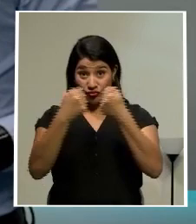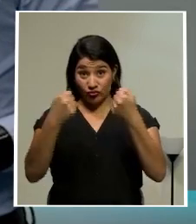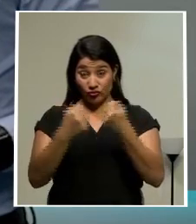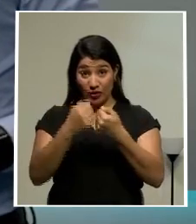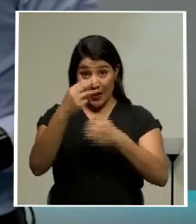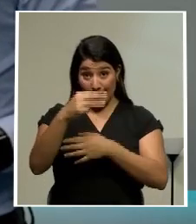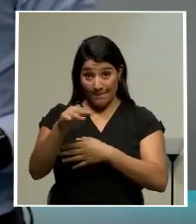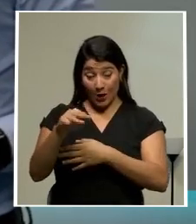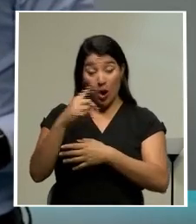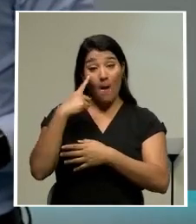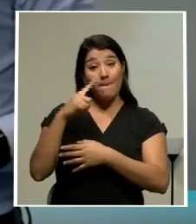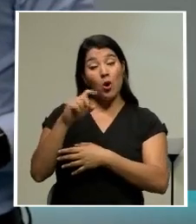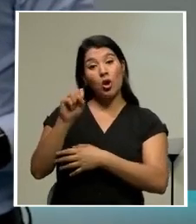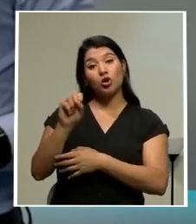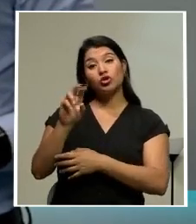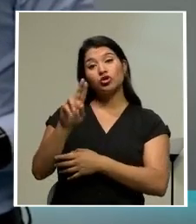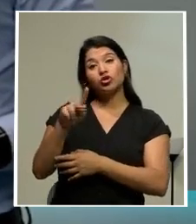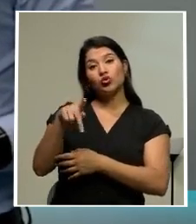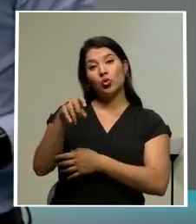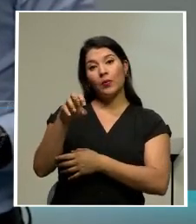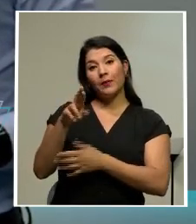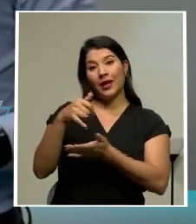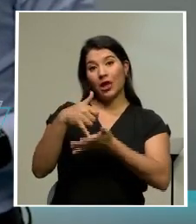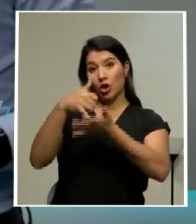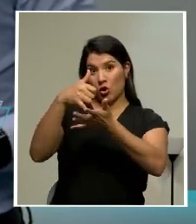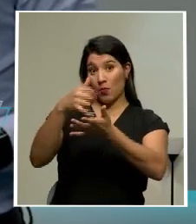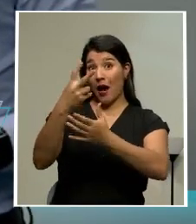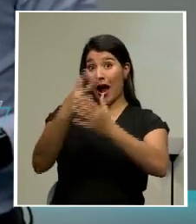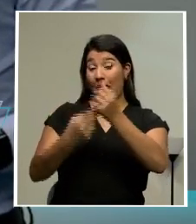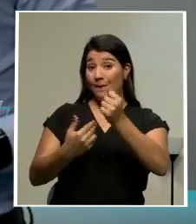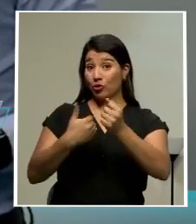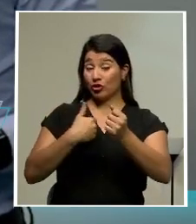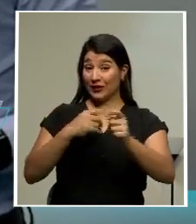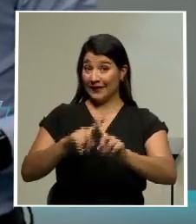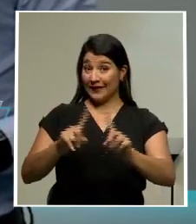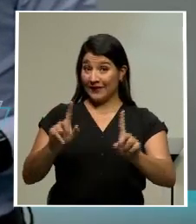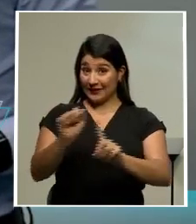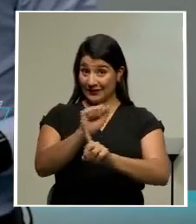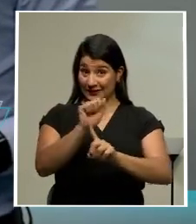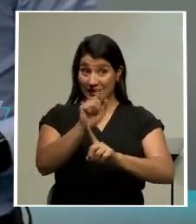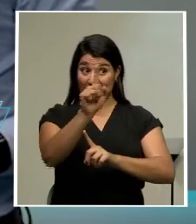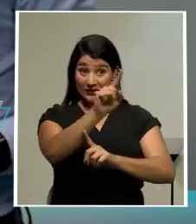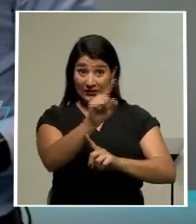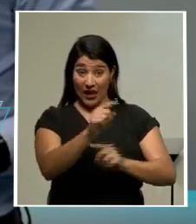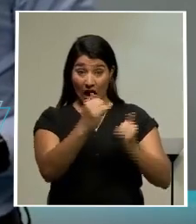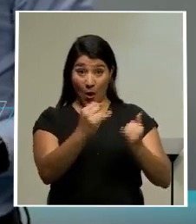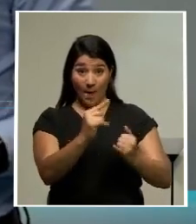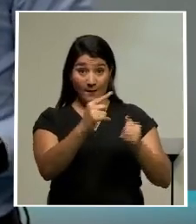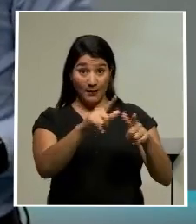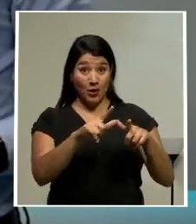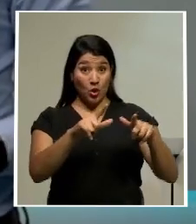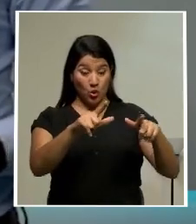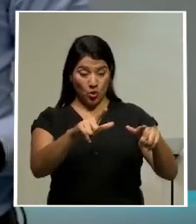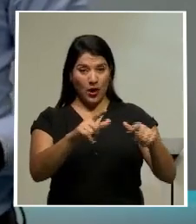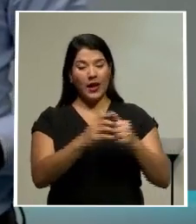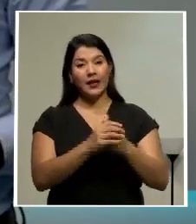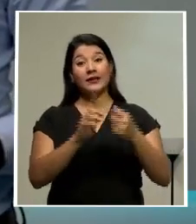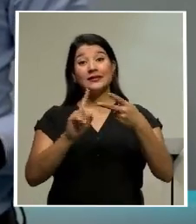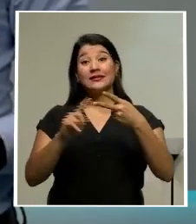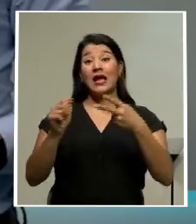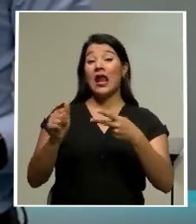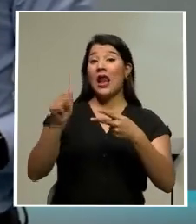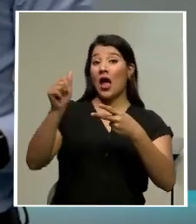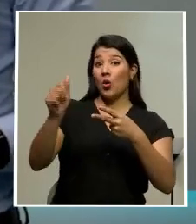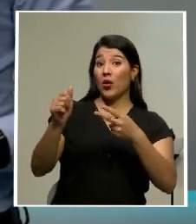Supercopa. Ambos equipos viven realidades distintas. Zapriza es líder sólido del certamen hasta las dos primeras fechas, mientras que los